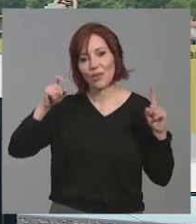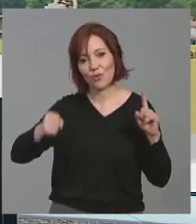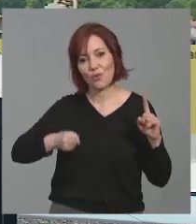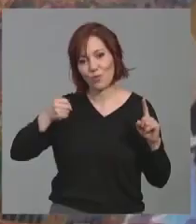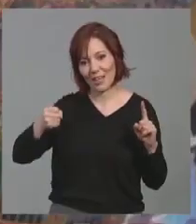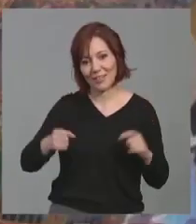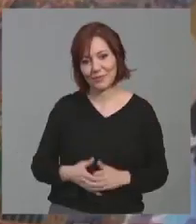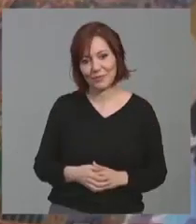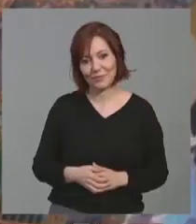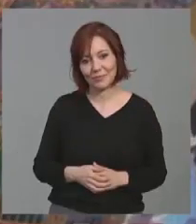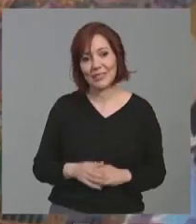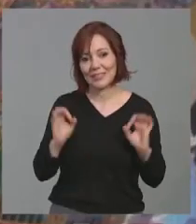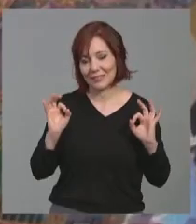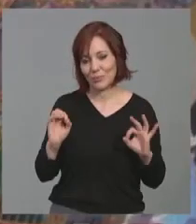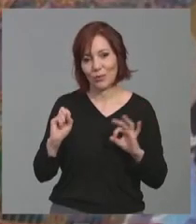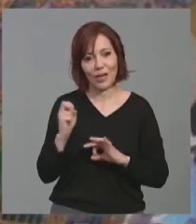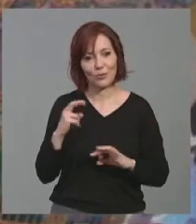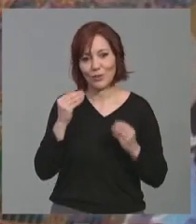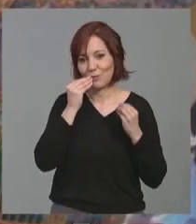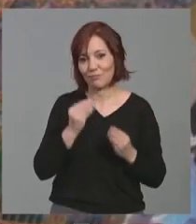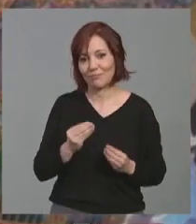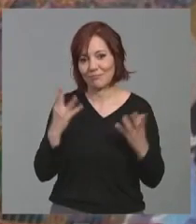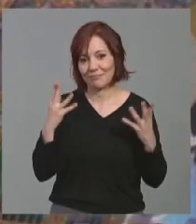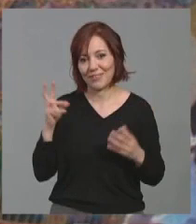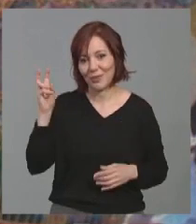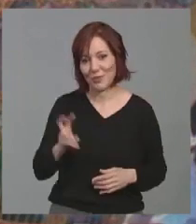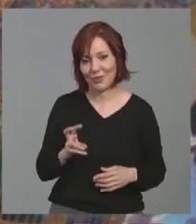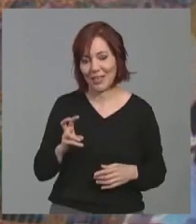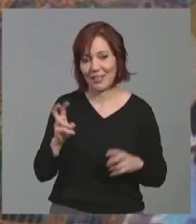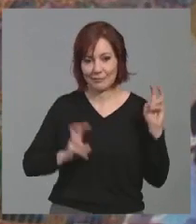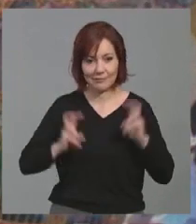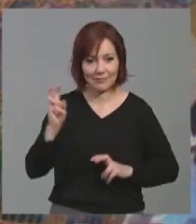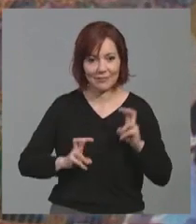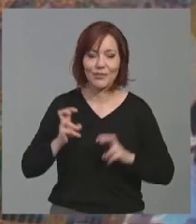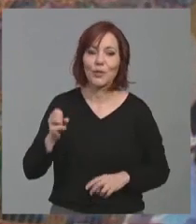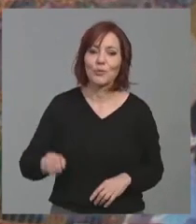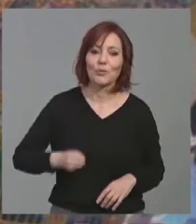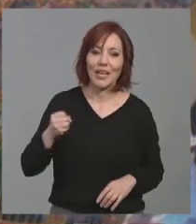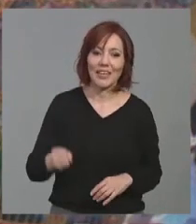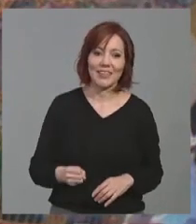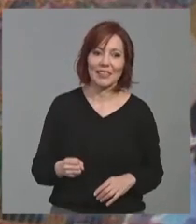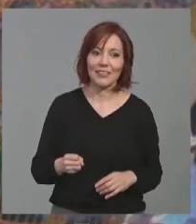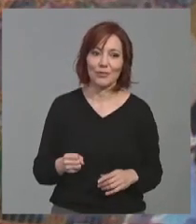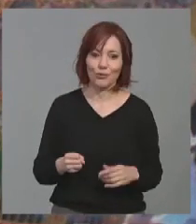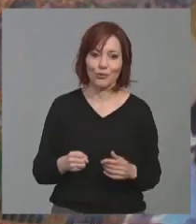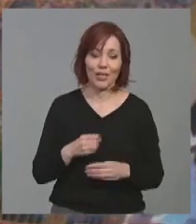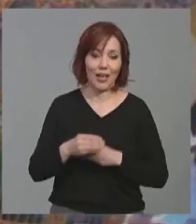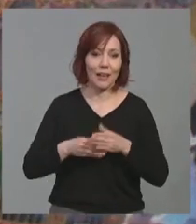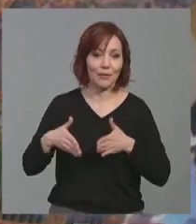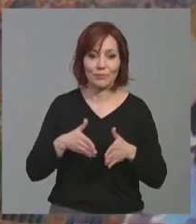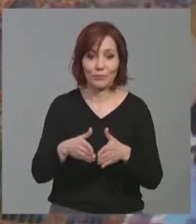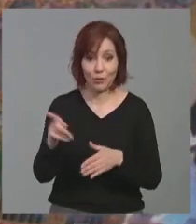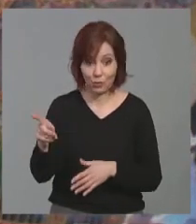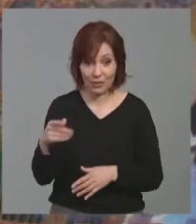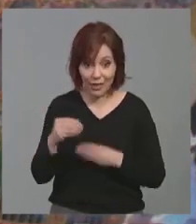bueno, que esperemos que salga todo muy bien, y que venga mucha gente, muchos peregrinos, y que se gane en el jubileo, usted se lo ha ganado ya, me